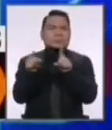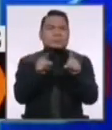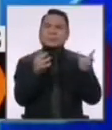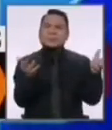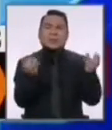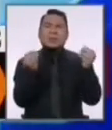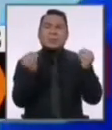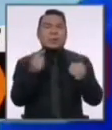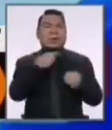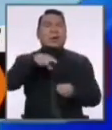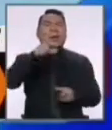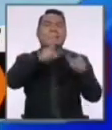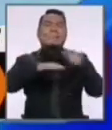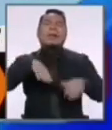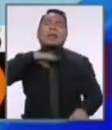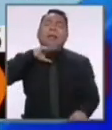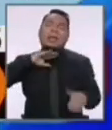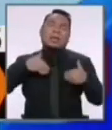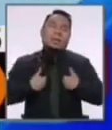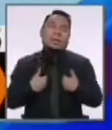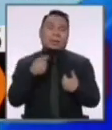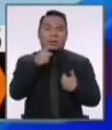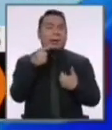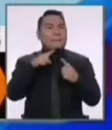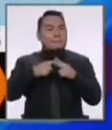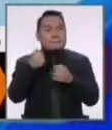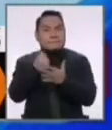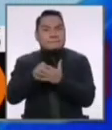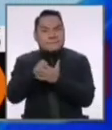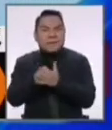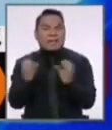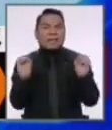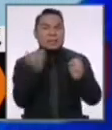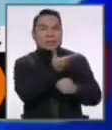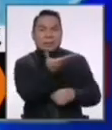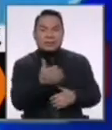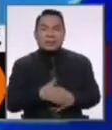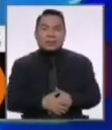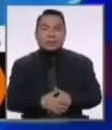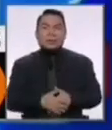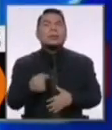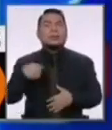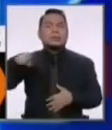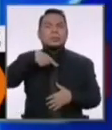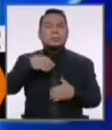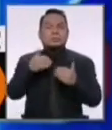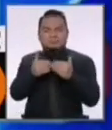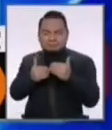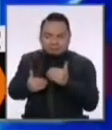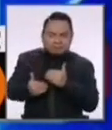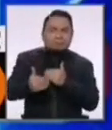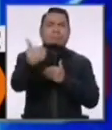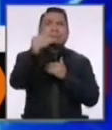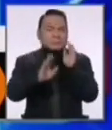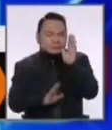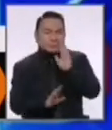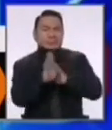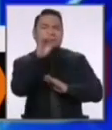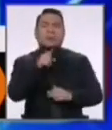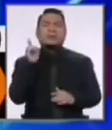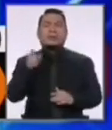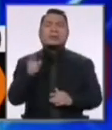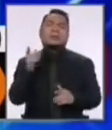se cansen sin haber empezado la pelea. Tenemos que salir adelante. Dejar de lado la